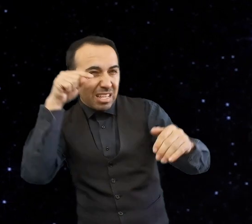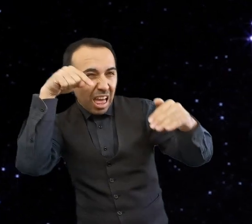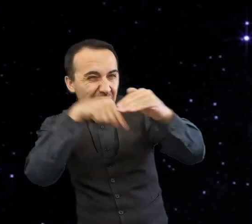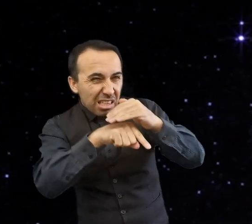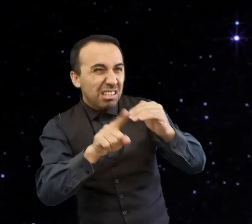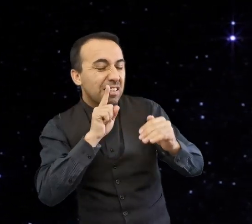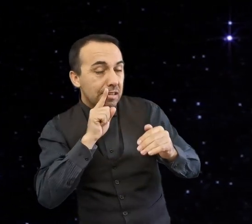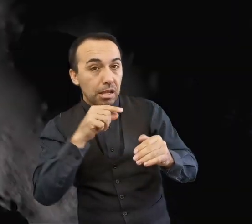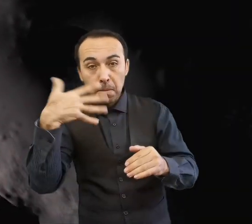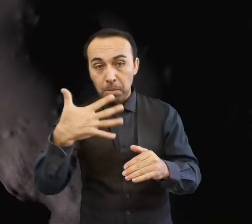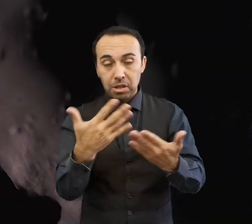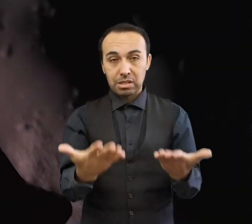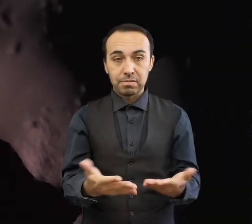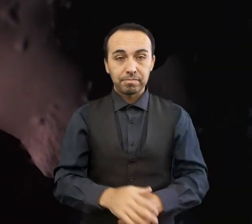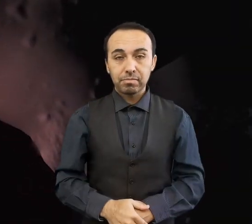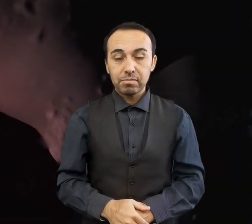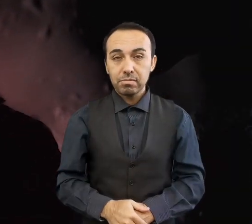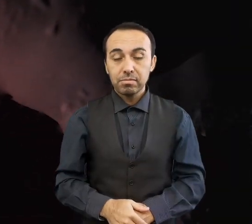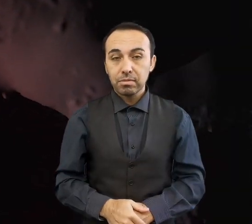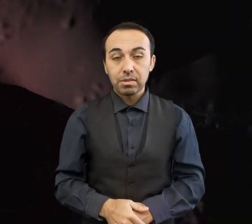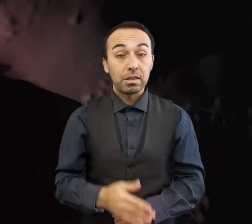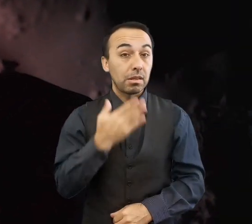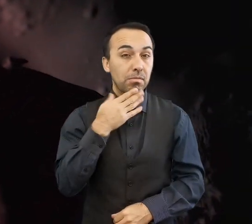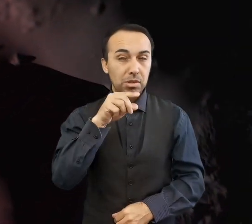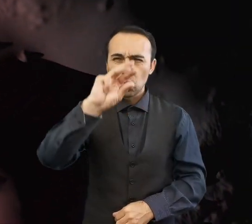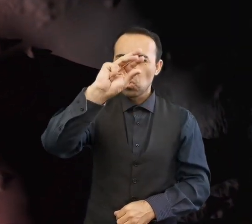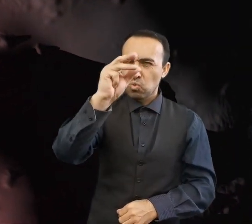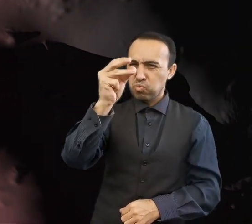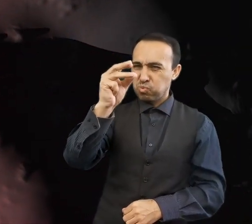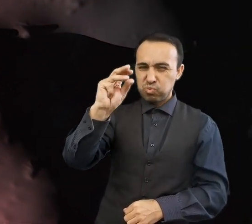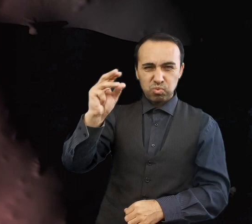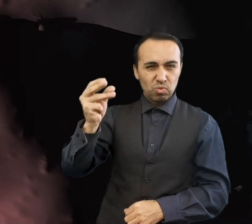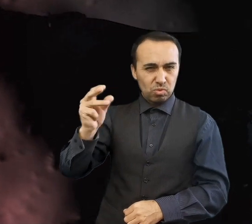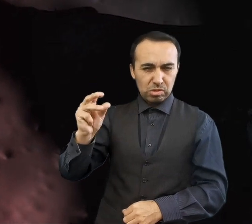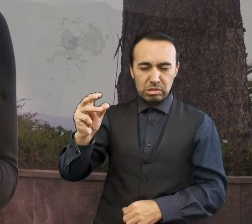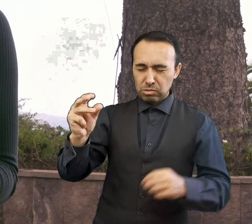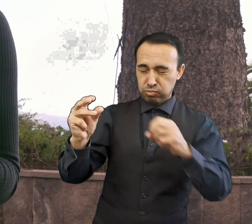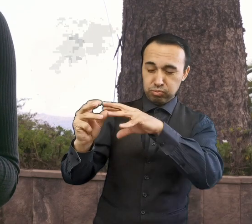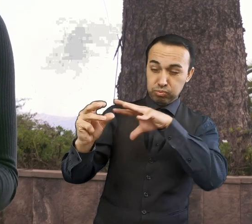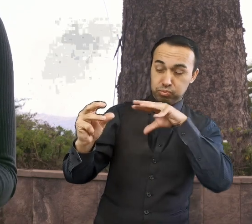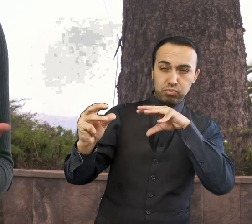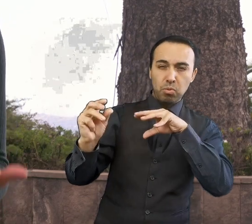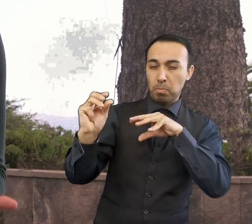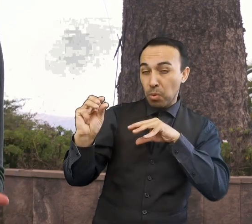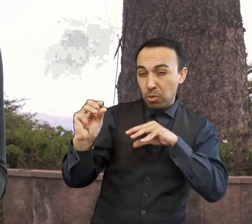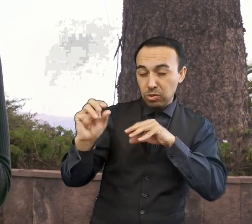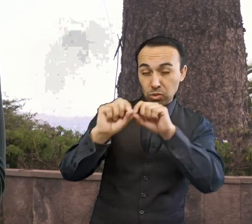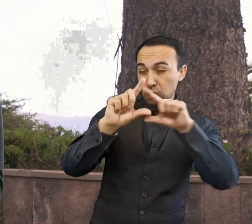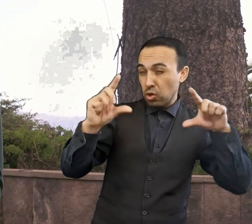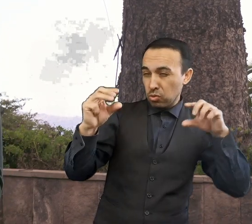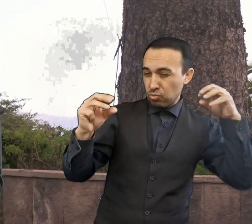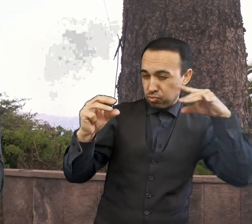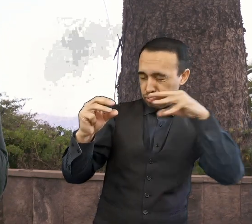Gracias a que los asteroides reflejan una parte de la luz que reciben del Sol, se pueden obtener espectros de esta luz reflejada